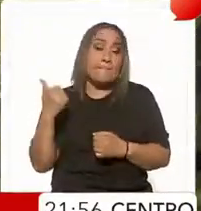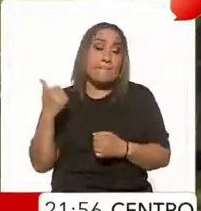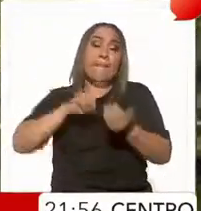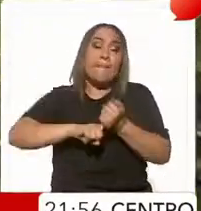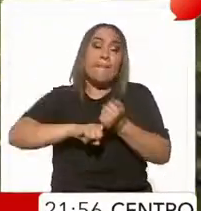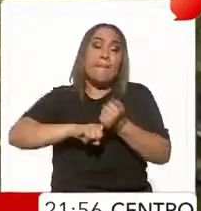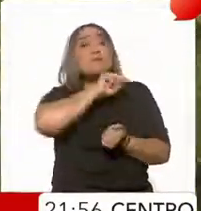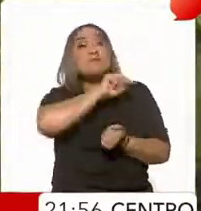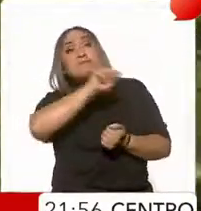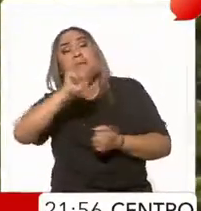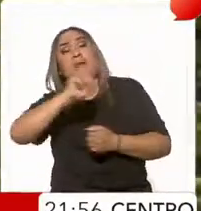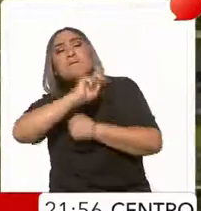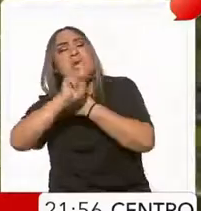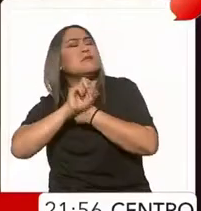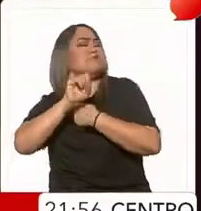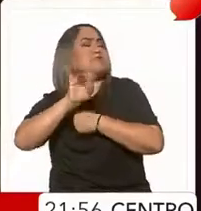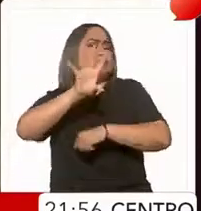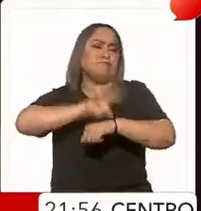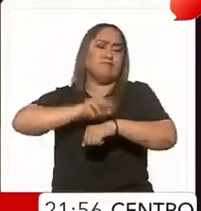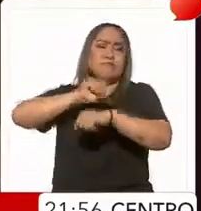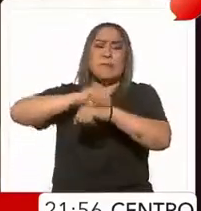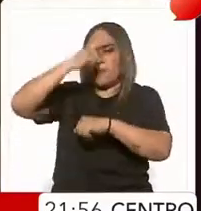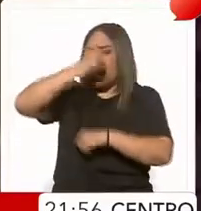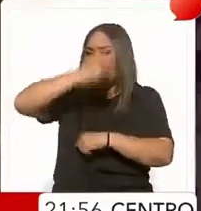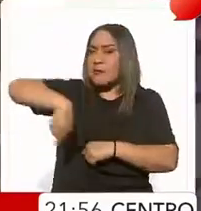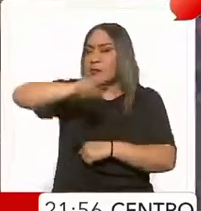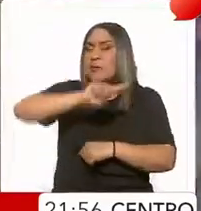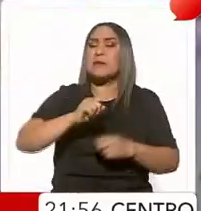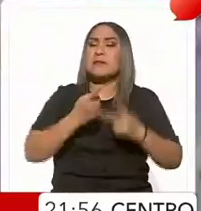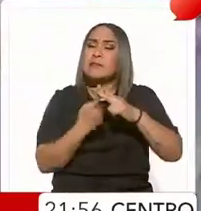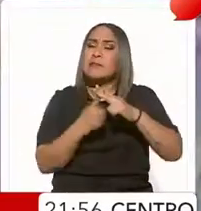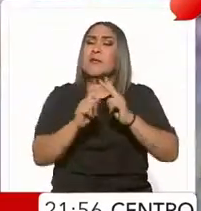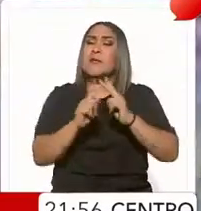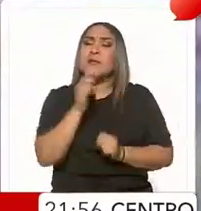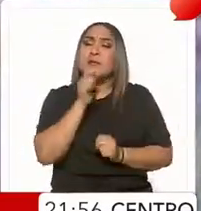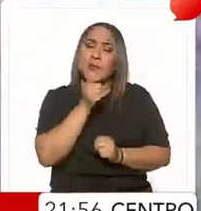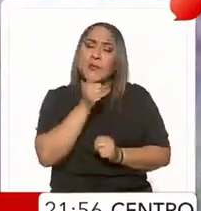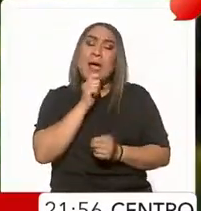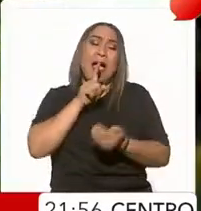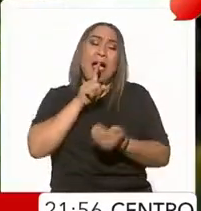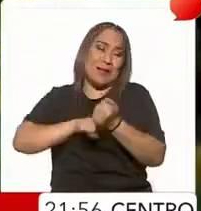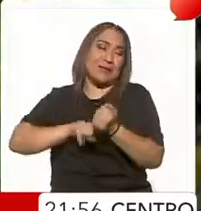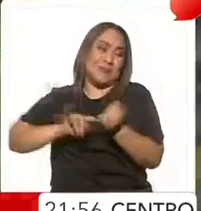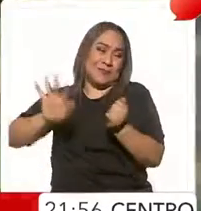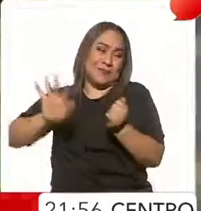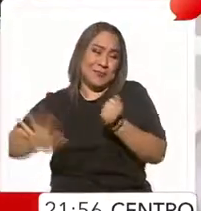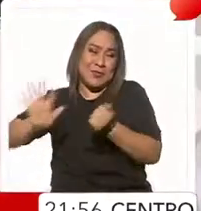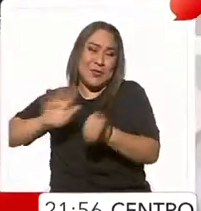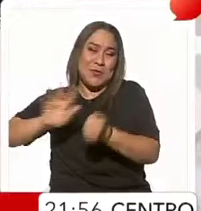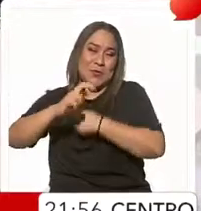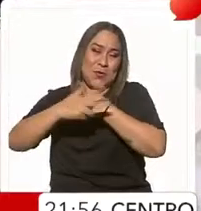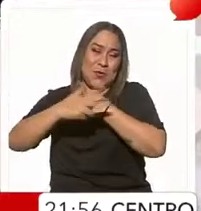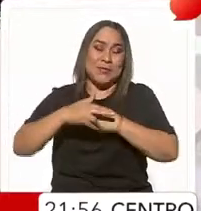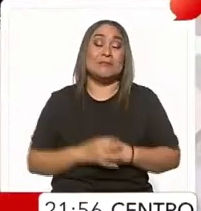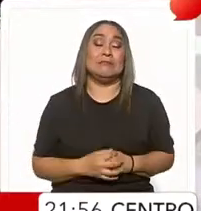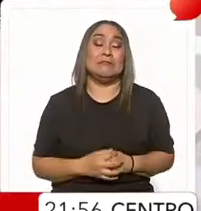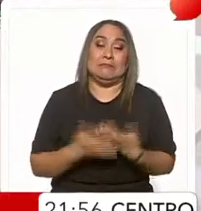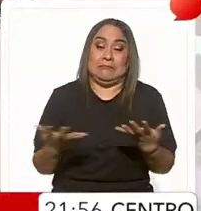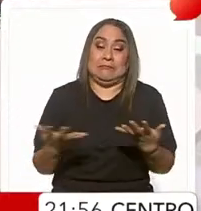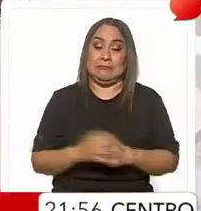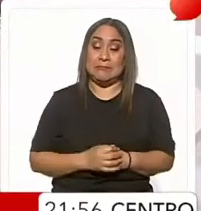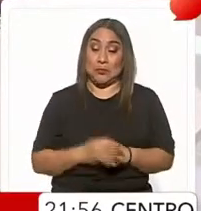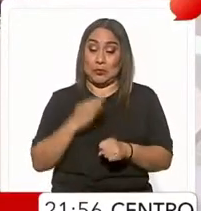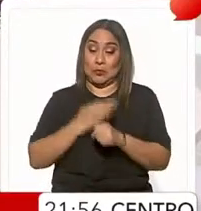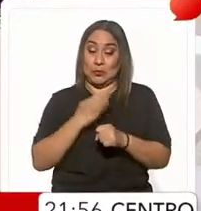los países más permisivos para el consumo de marihuana en Europa pues parece que la